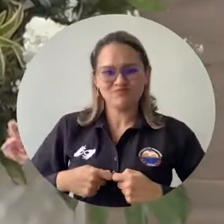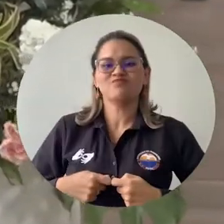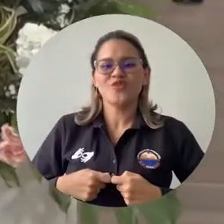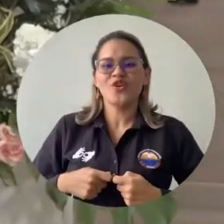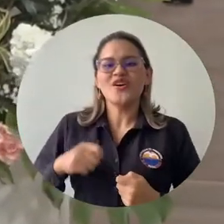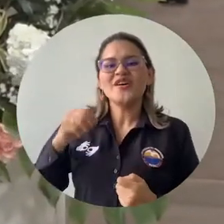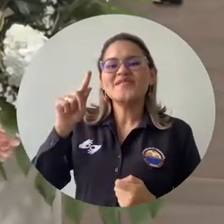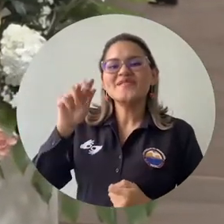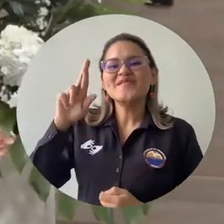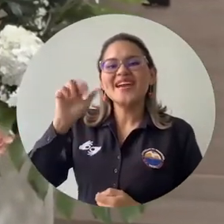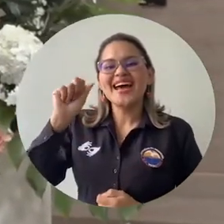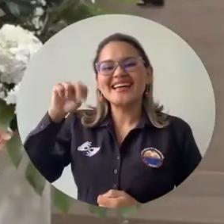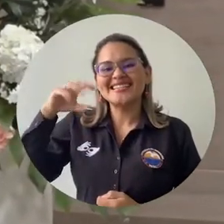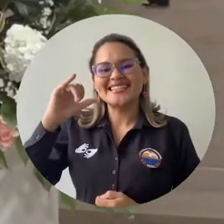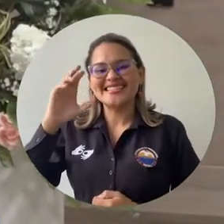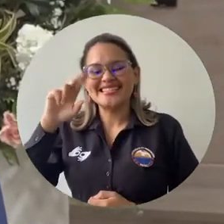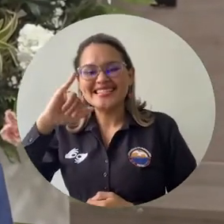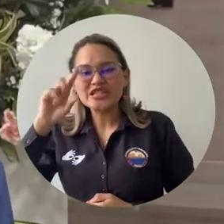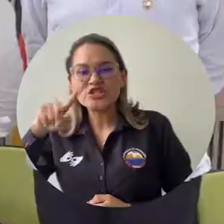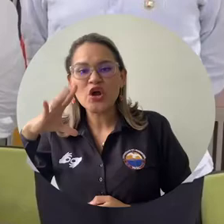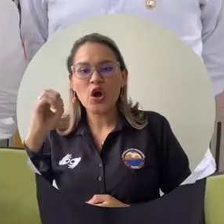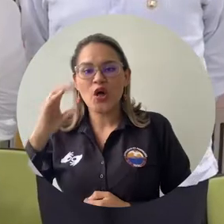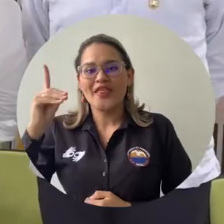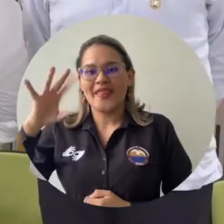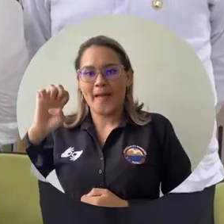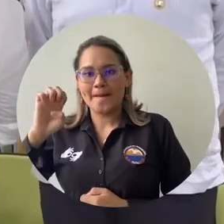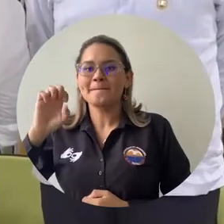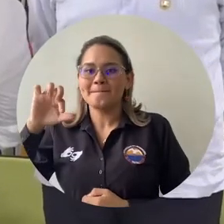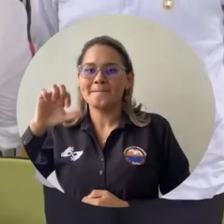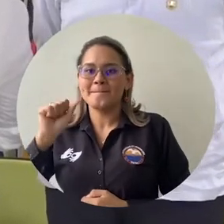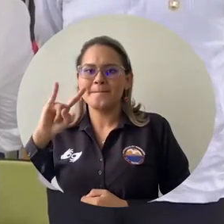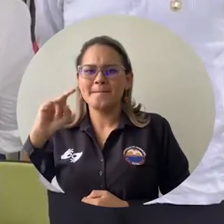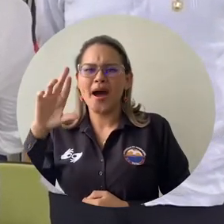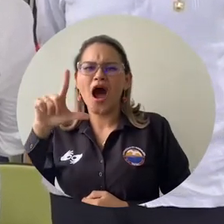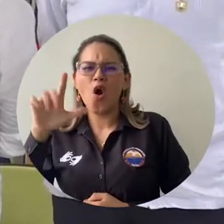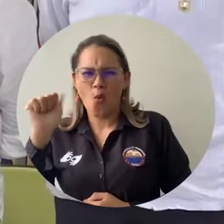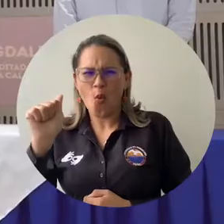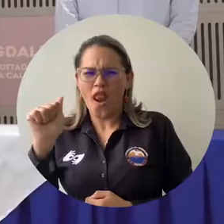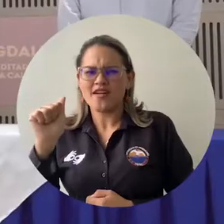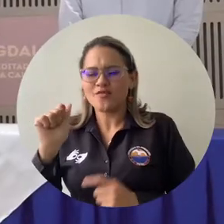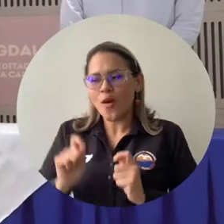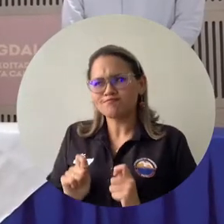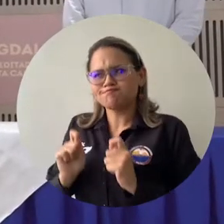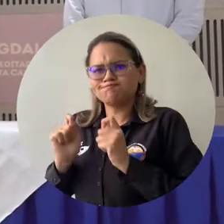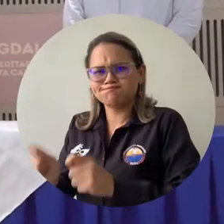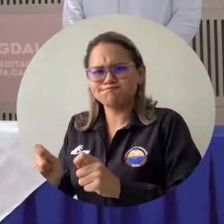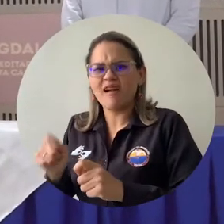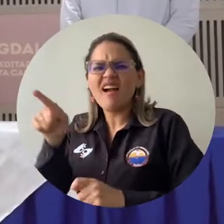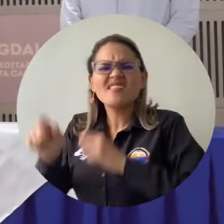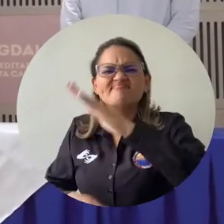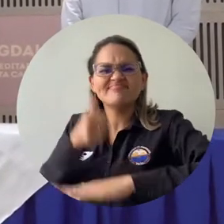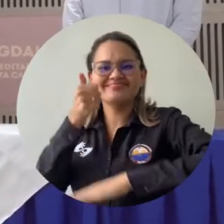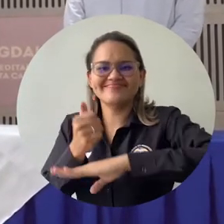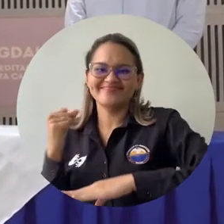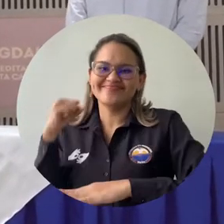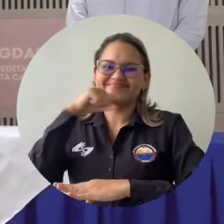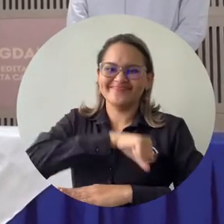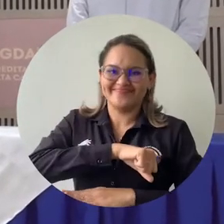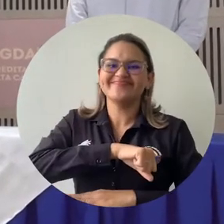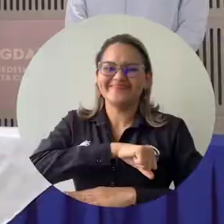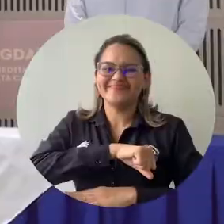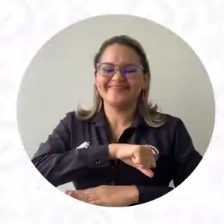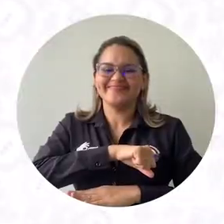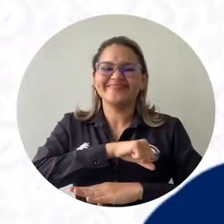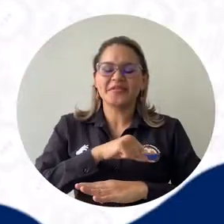Santander al Dr. Pablo Vera Salazar, rector de la Universidad del Magdalena. Estas fueron las consideraciones de la Junta Directiva para